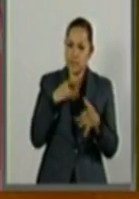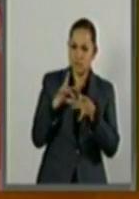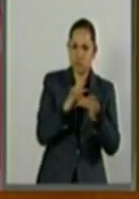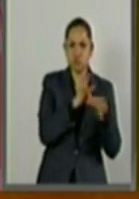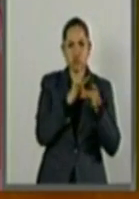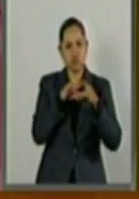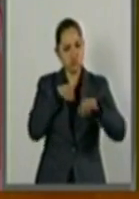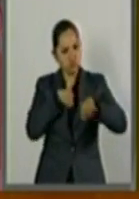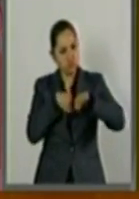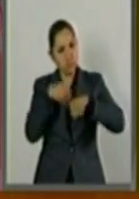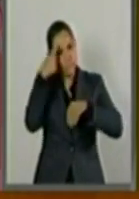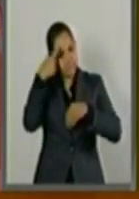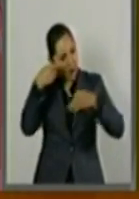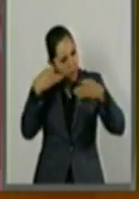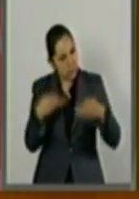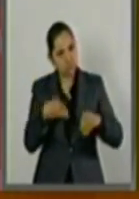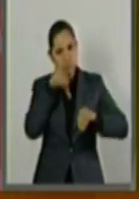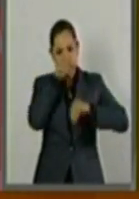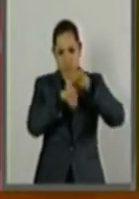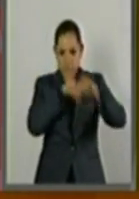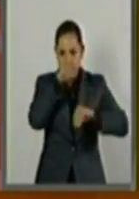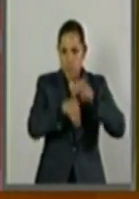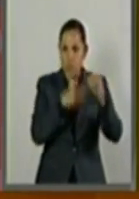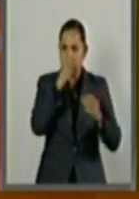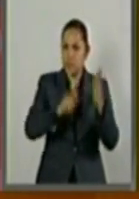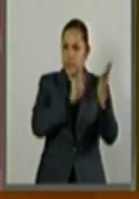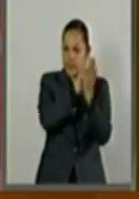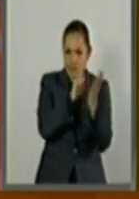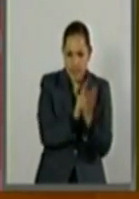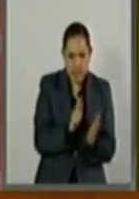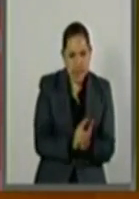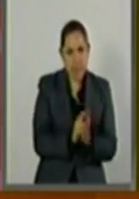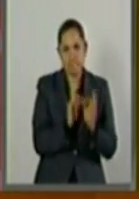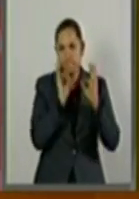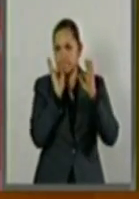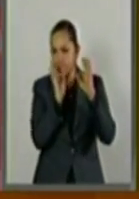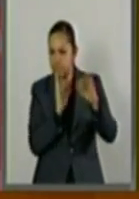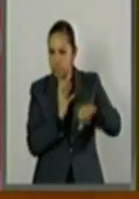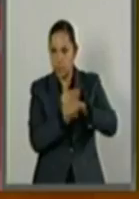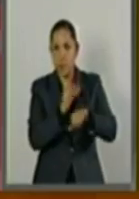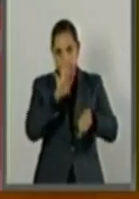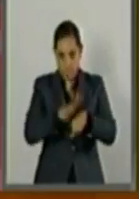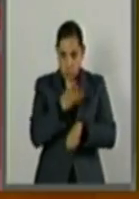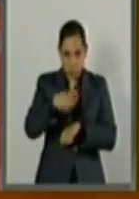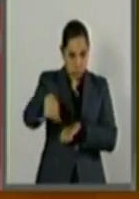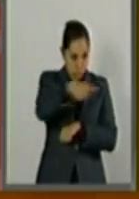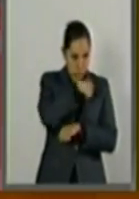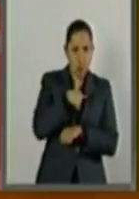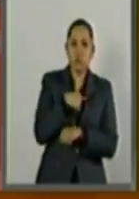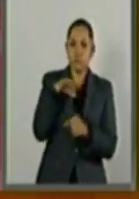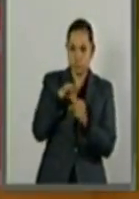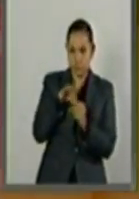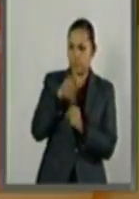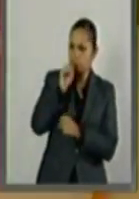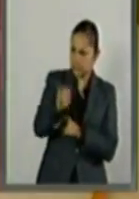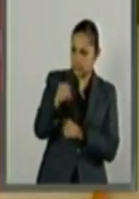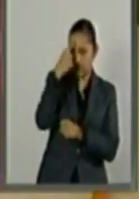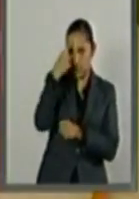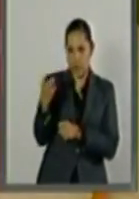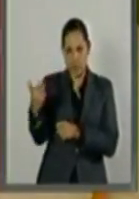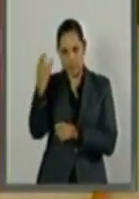elaborar un buen producto legislativo. Por eso nuestra posición está a favor del proyecto de decreto. Muchas gracias. Gracias. Gracias.